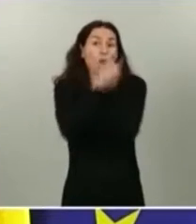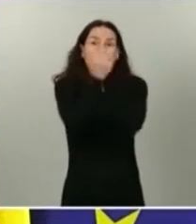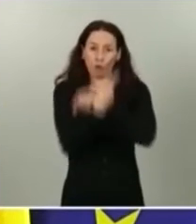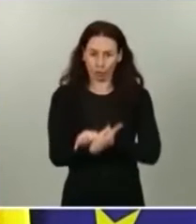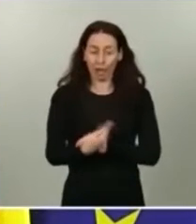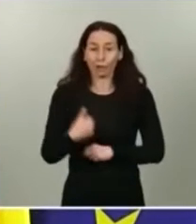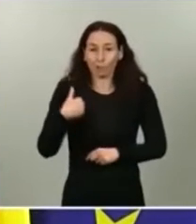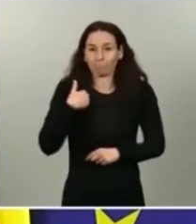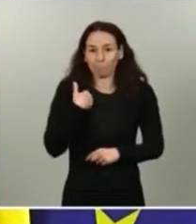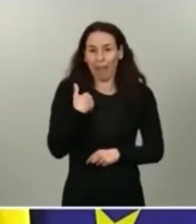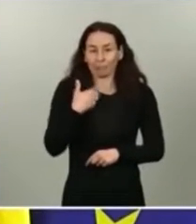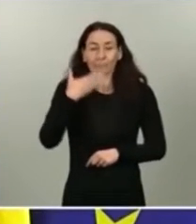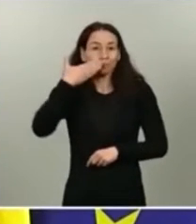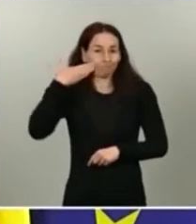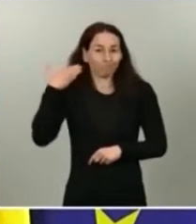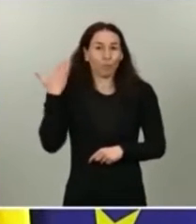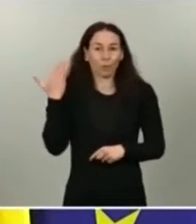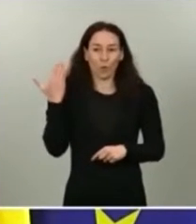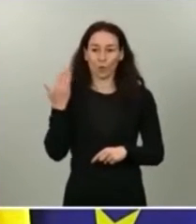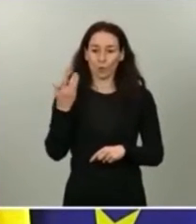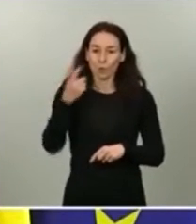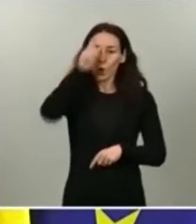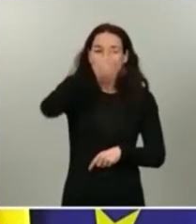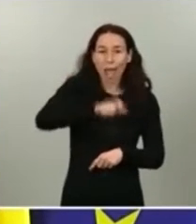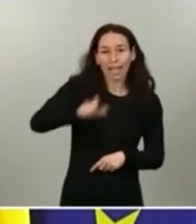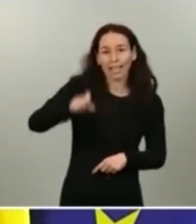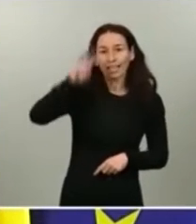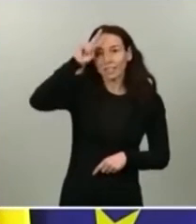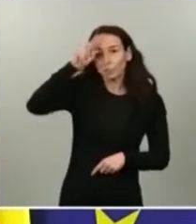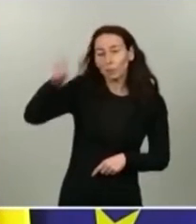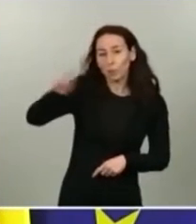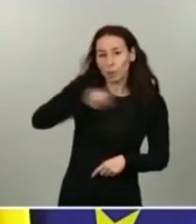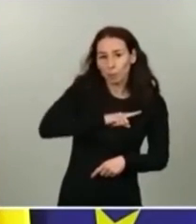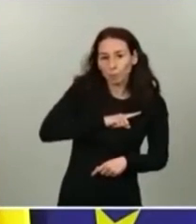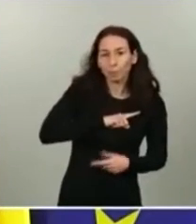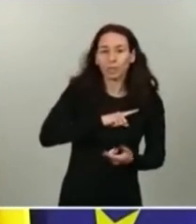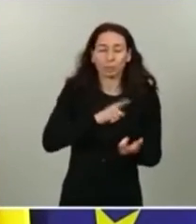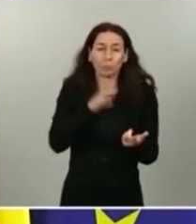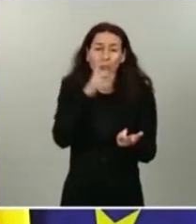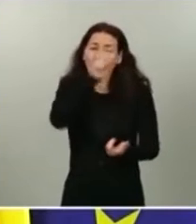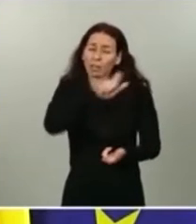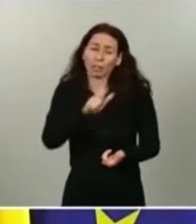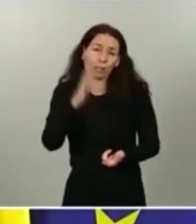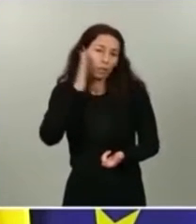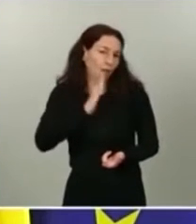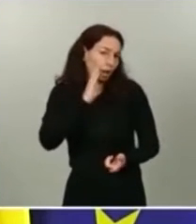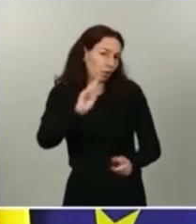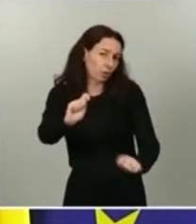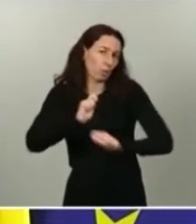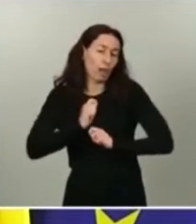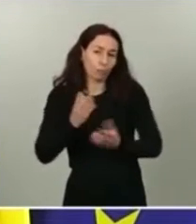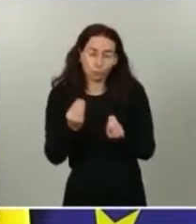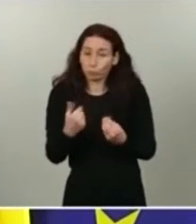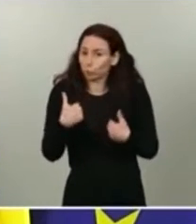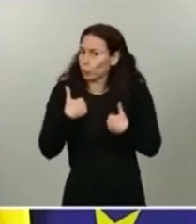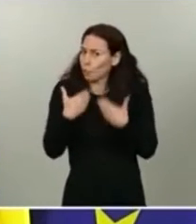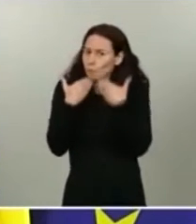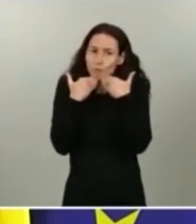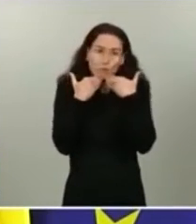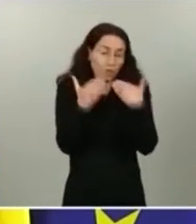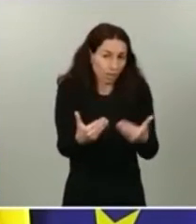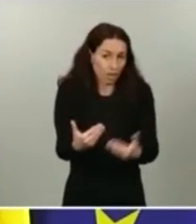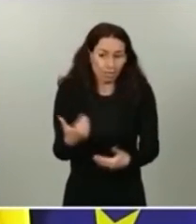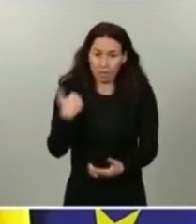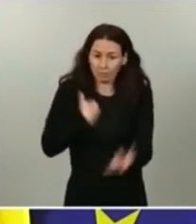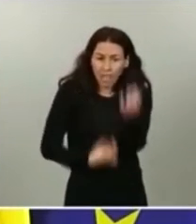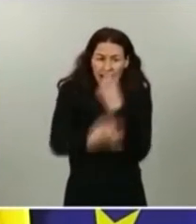tendrá su repercusión en el mundo. Con la economía orientada al jugador de Albion, los jugadores crean prácticamente todo el equipo a